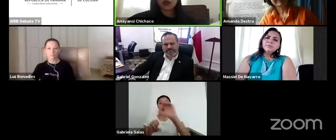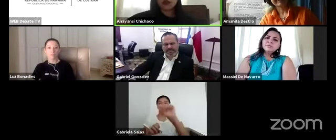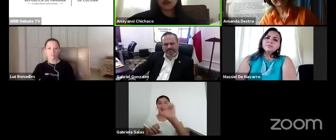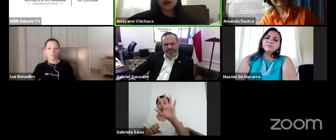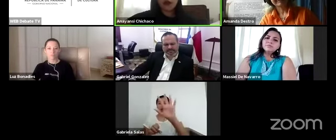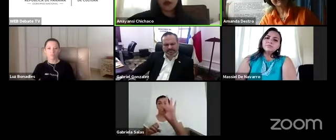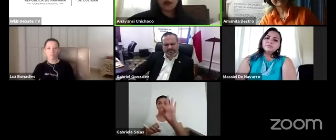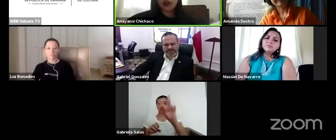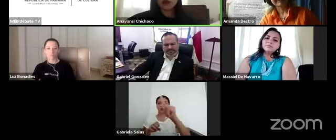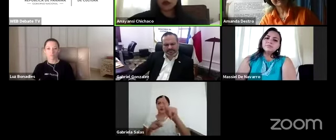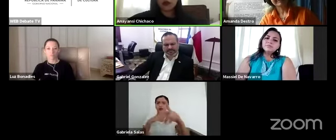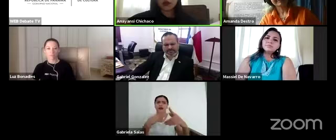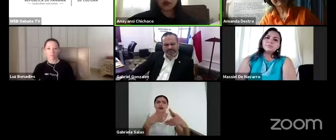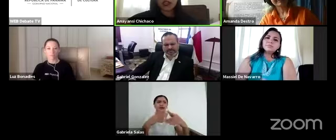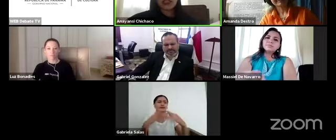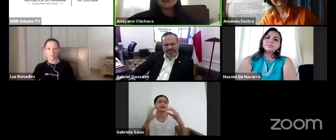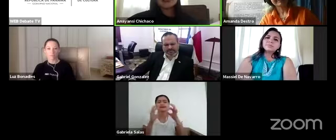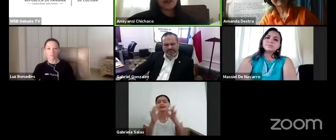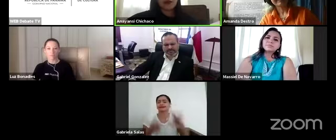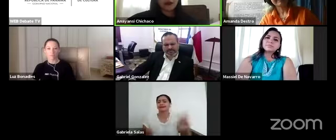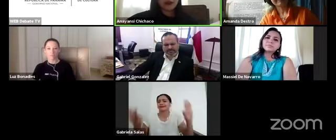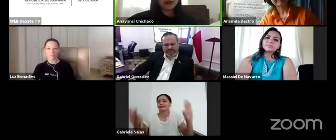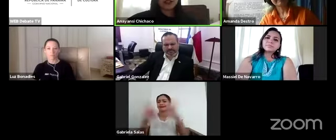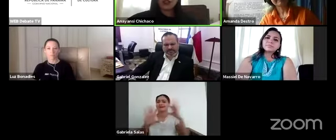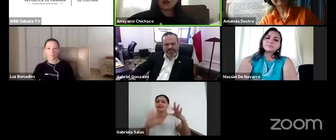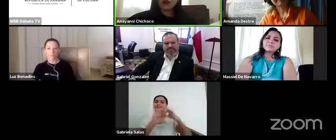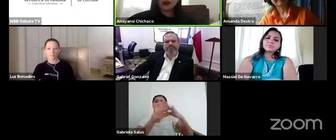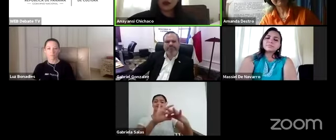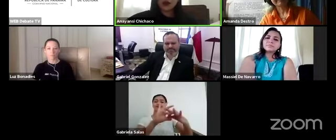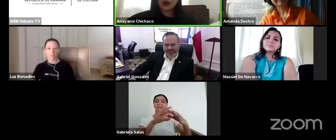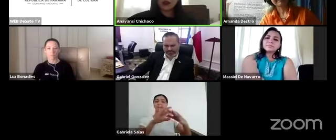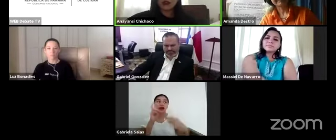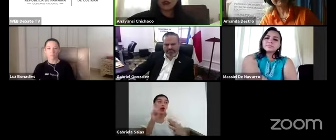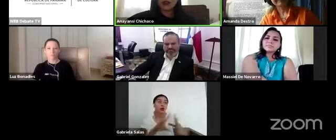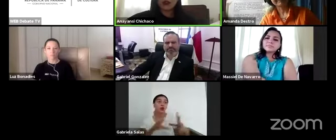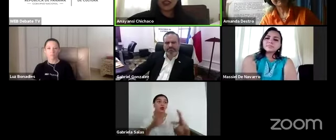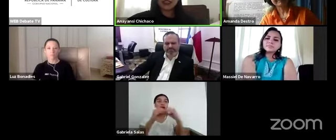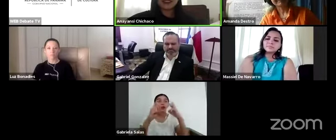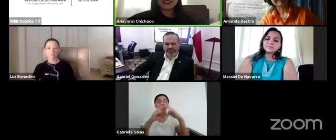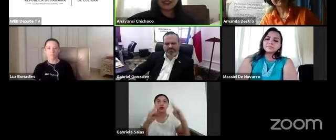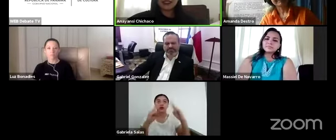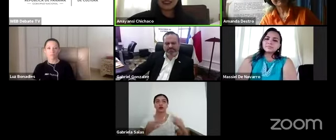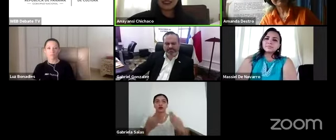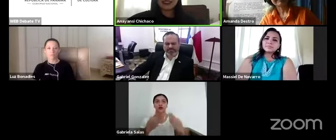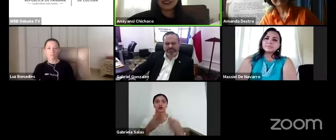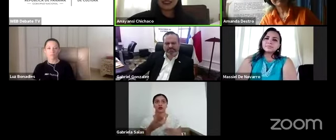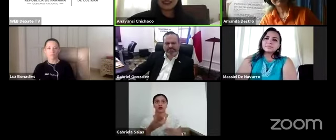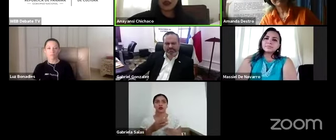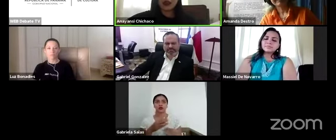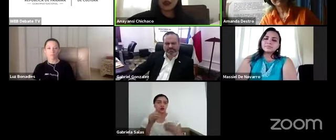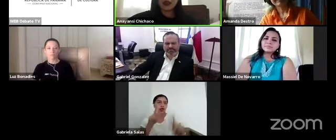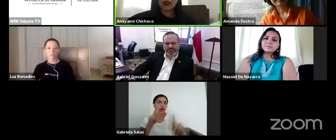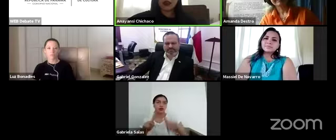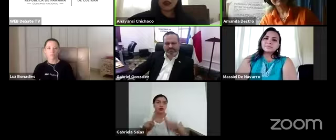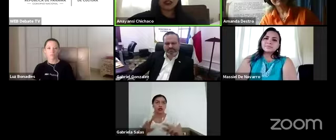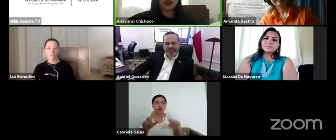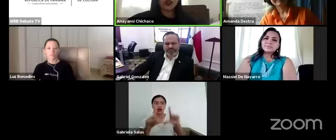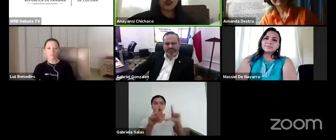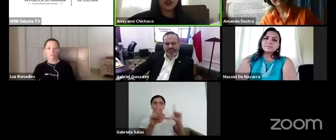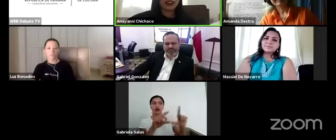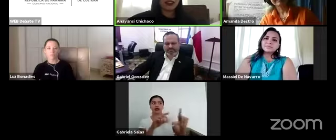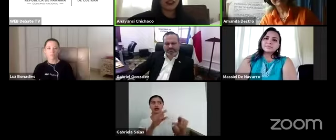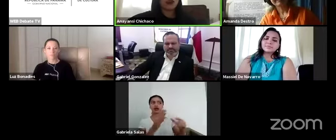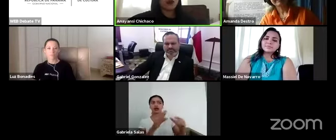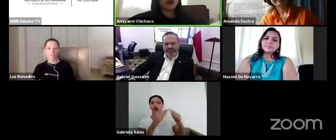estratégicos para conocer un poco más en los museos sabemos y yo no sé si muchos de nuestros oyentes saben que hay más de 50